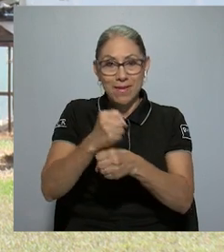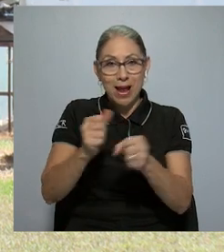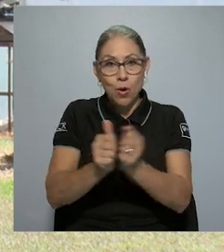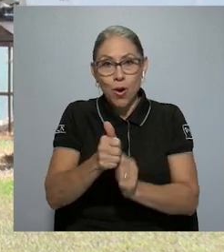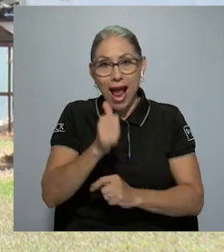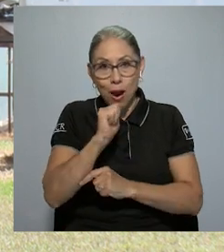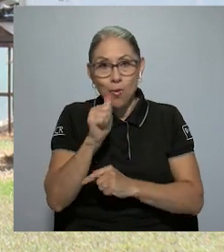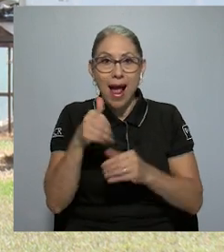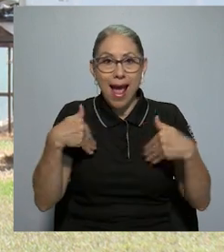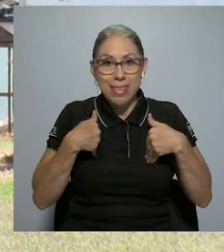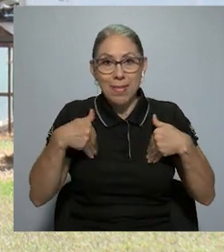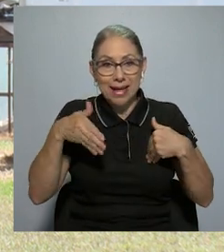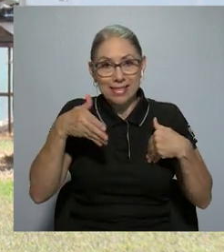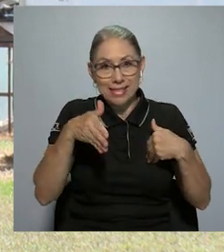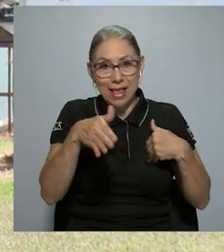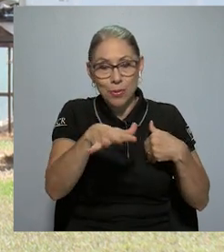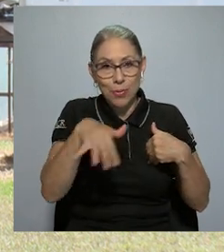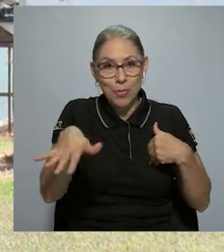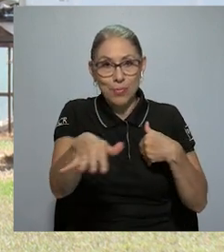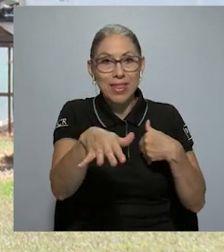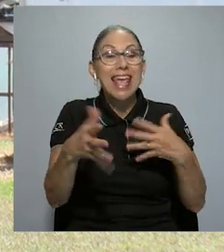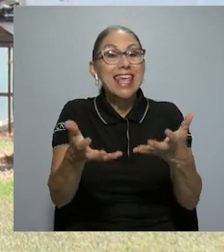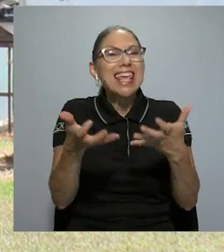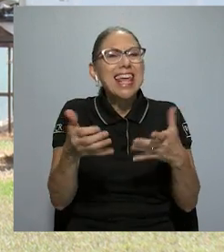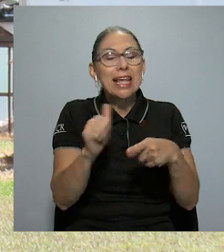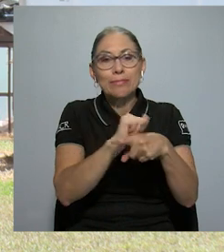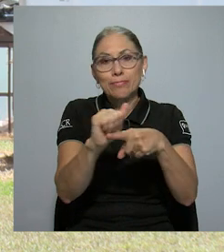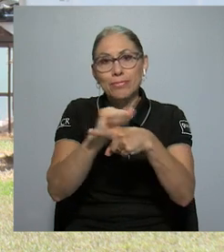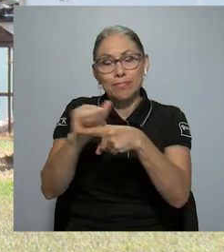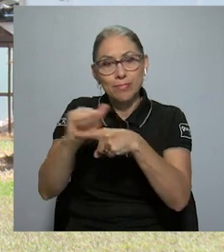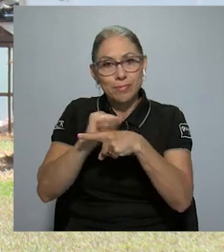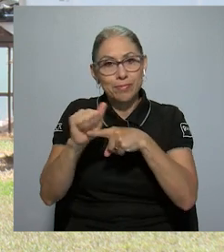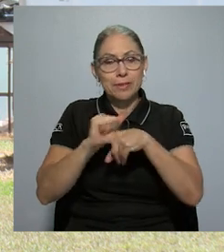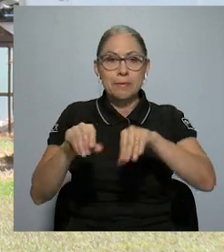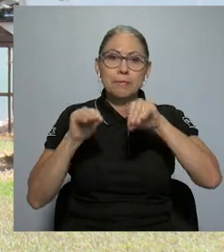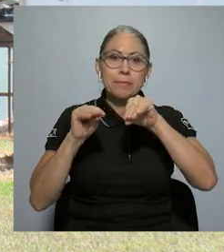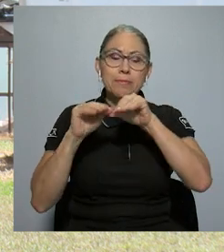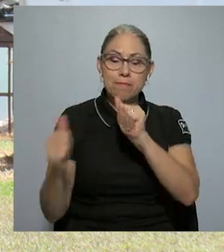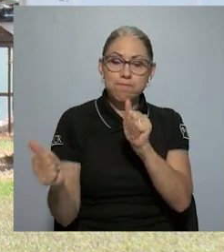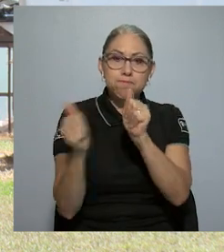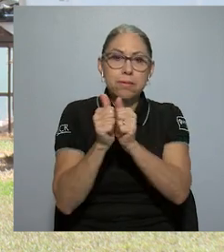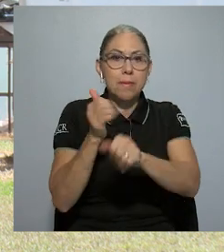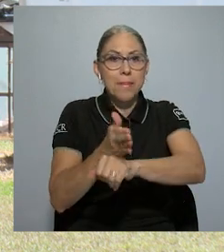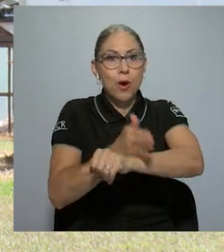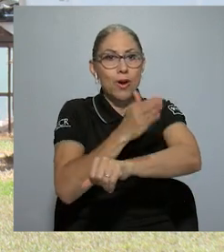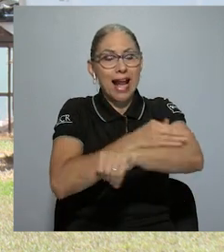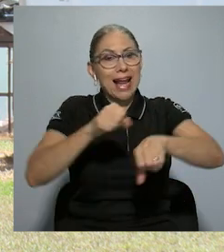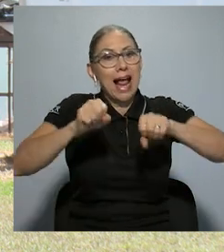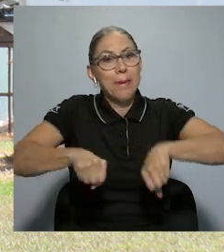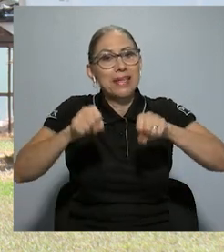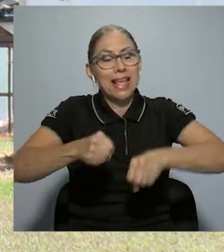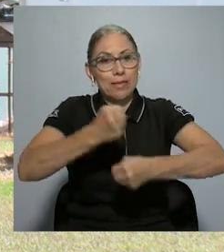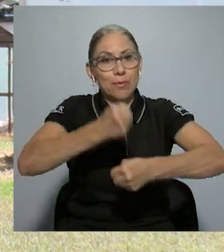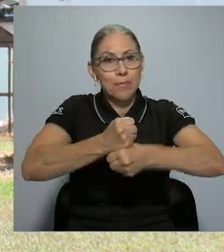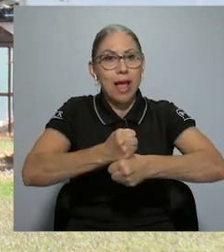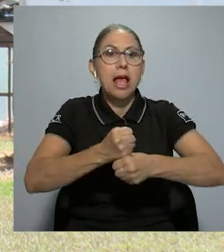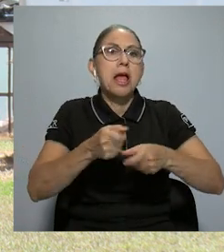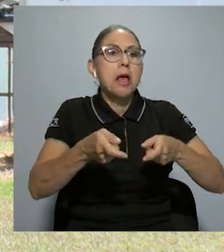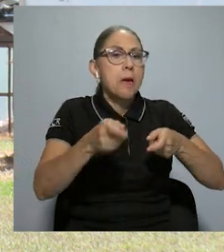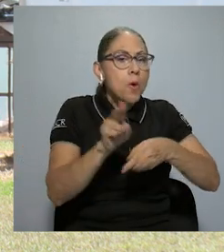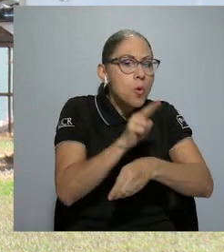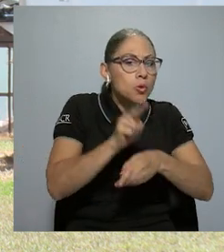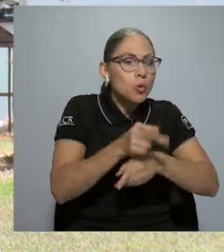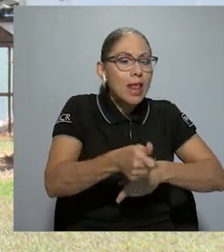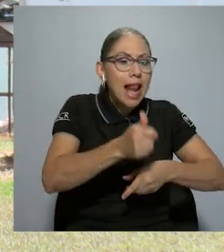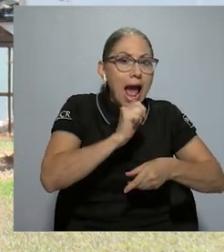es generar, por un lado, espacios de capacitación, de acompañamiento para mejorar las capacidades productivas, que es la parte de manejo de